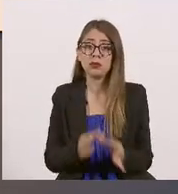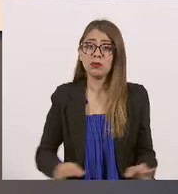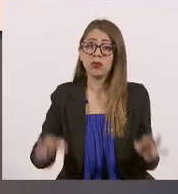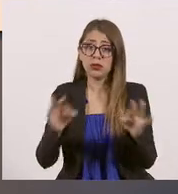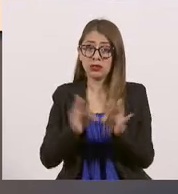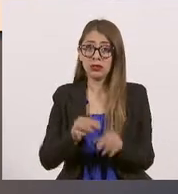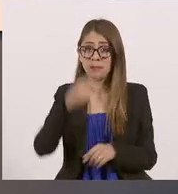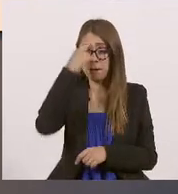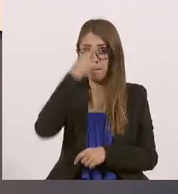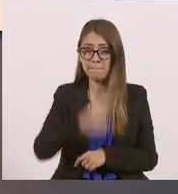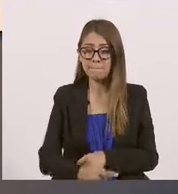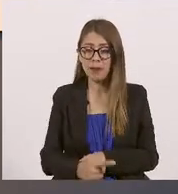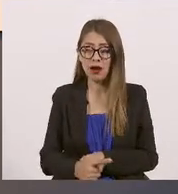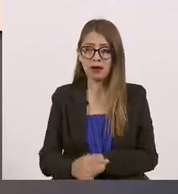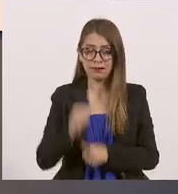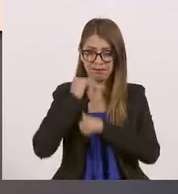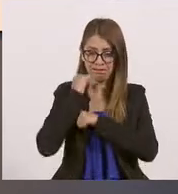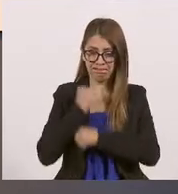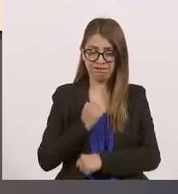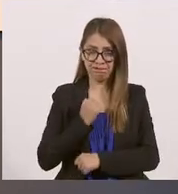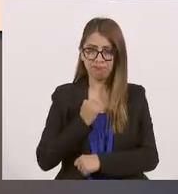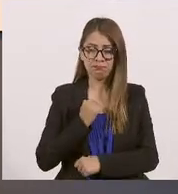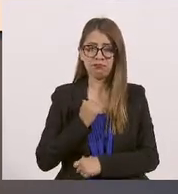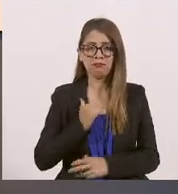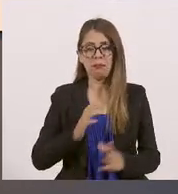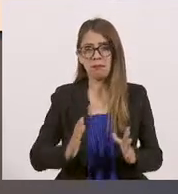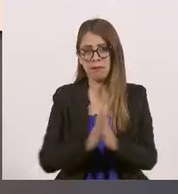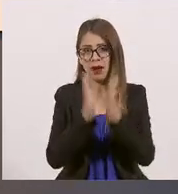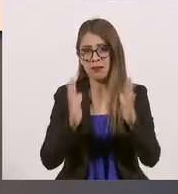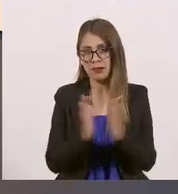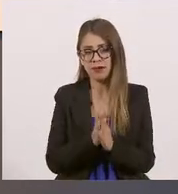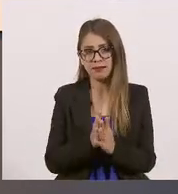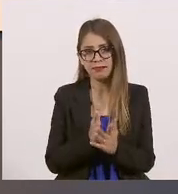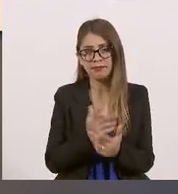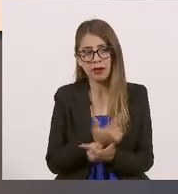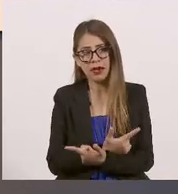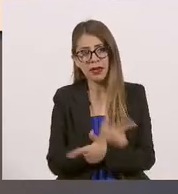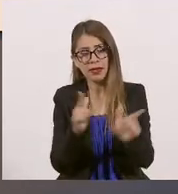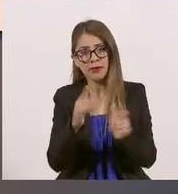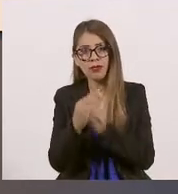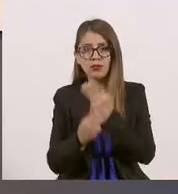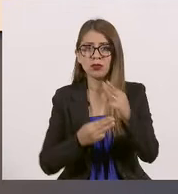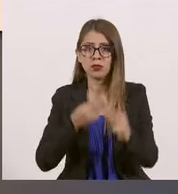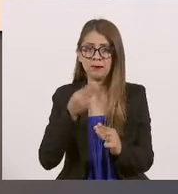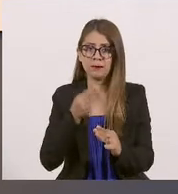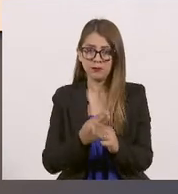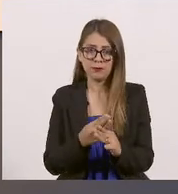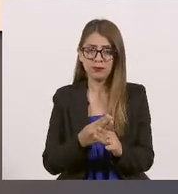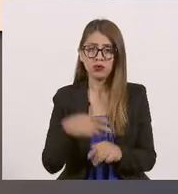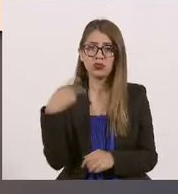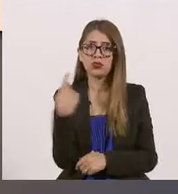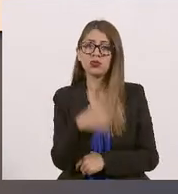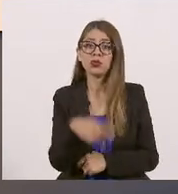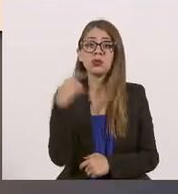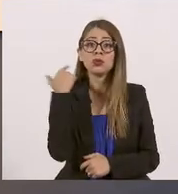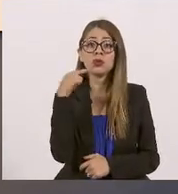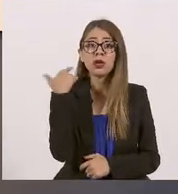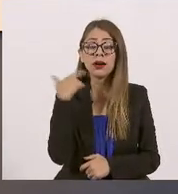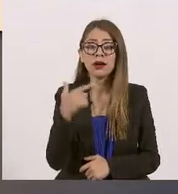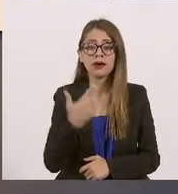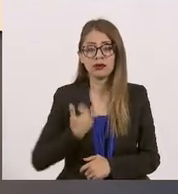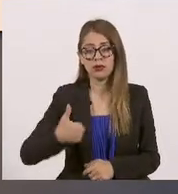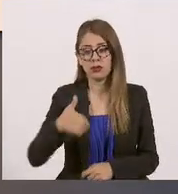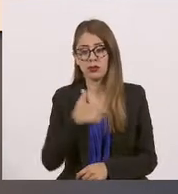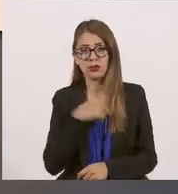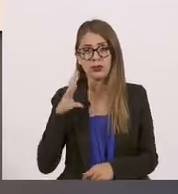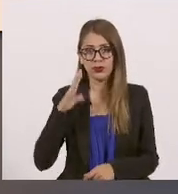presentación de las candidaturas que participamos, vaya, son abiertas justamente a todo el mundo. En el caso de Guadalajara, uno de nuestros